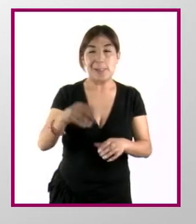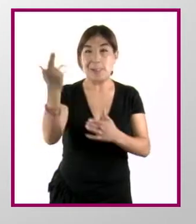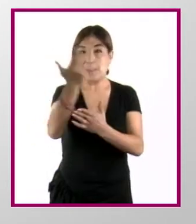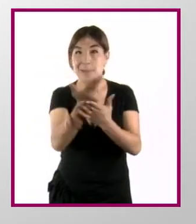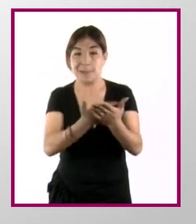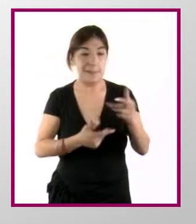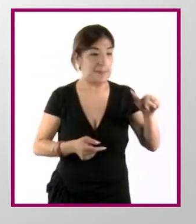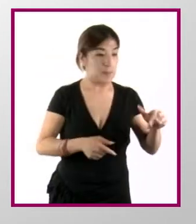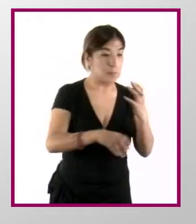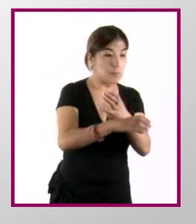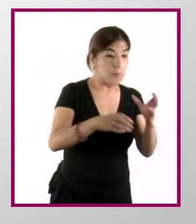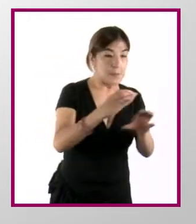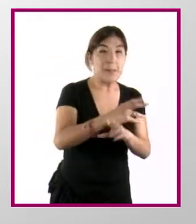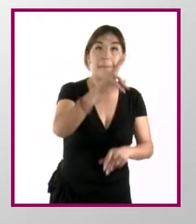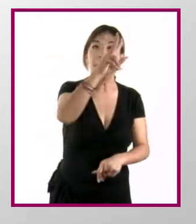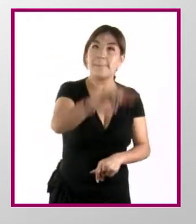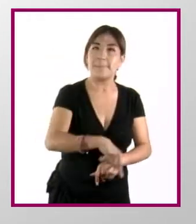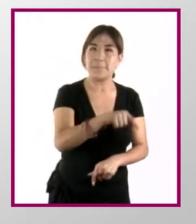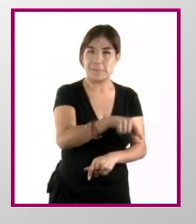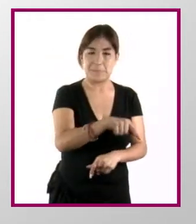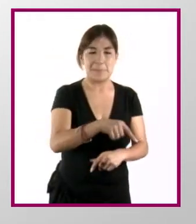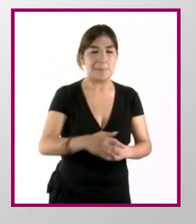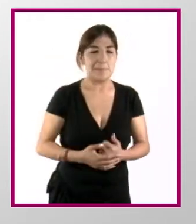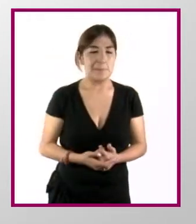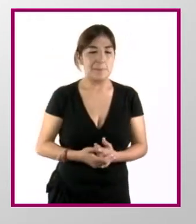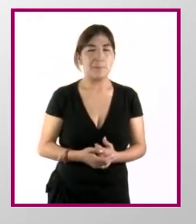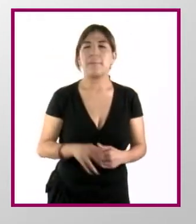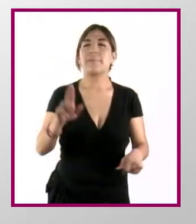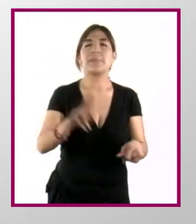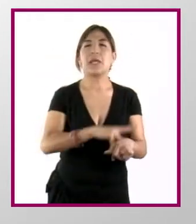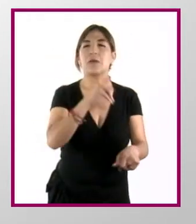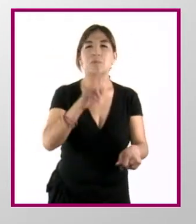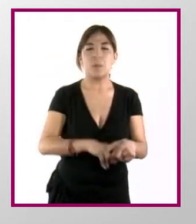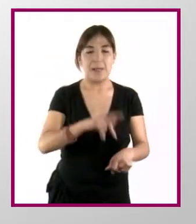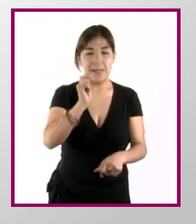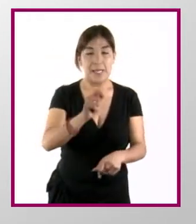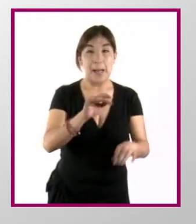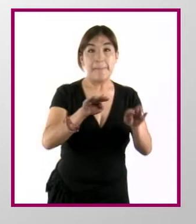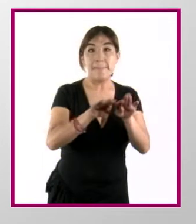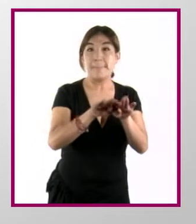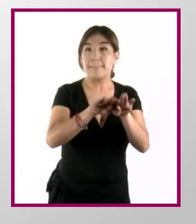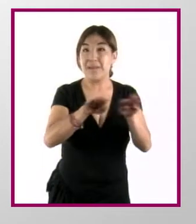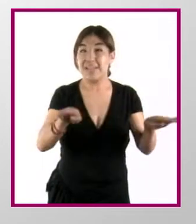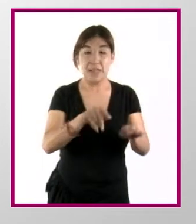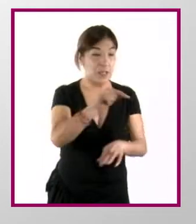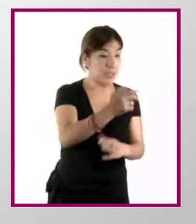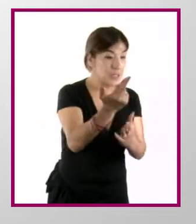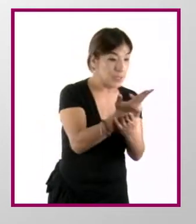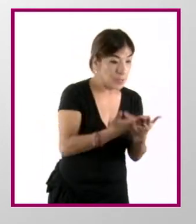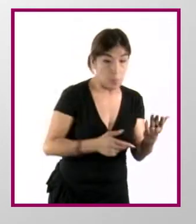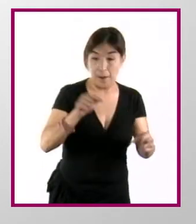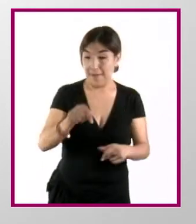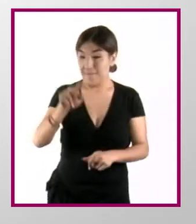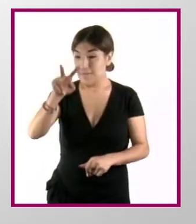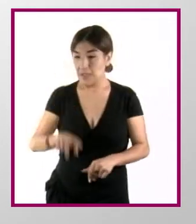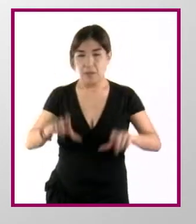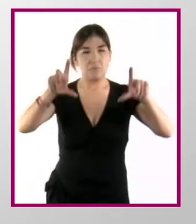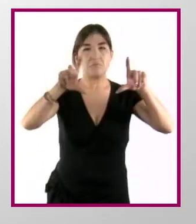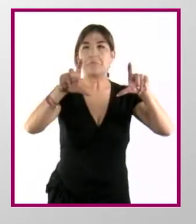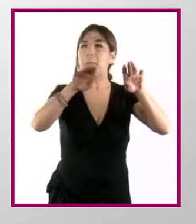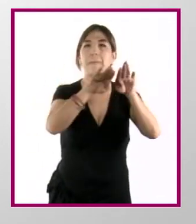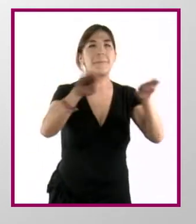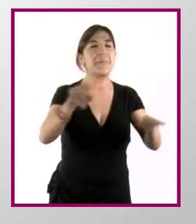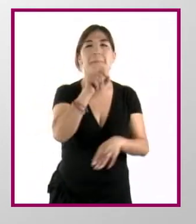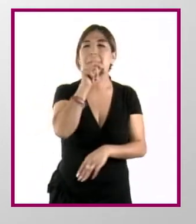dibujo. En el caso de la escala natural, las medidas del objeto y las de su dibujo son las mismas. Es la escala